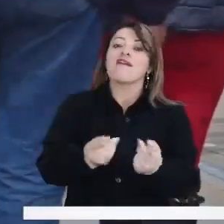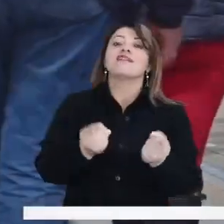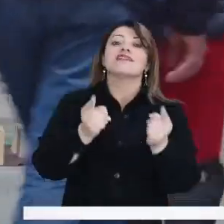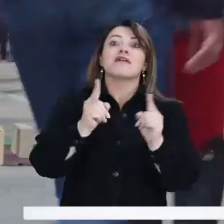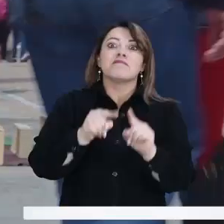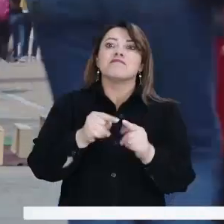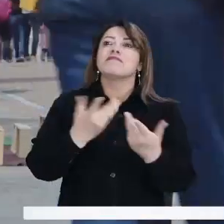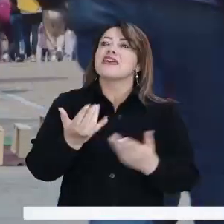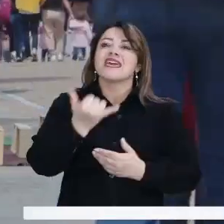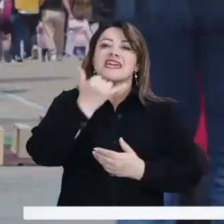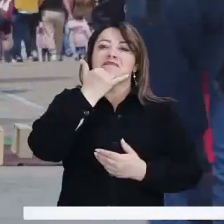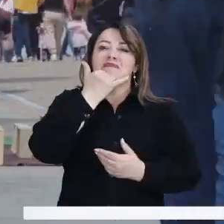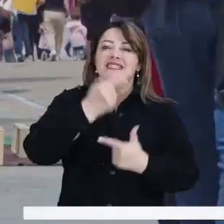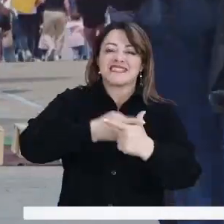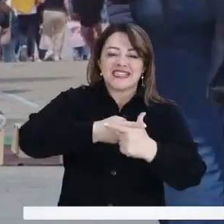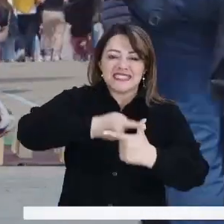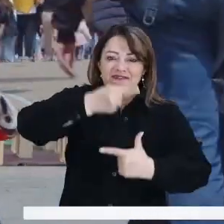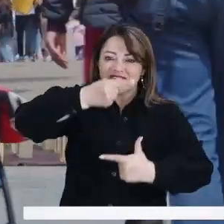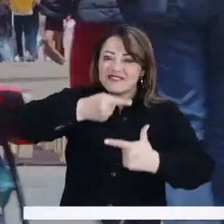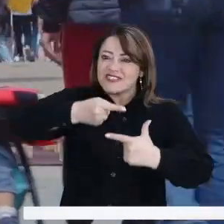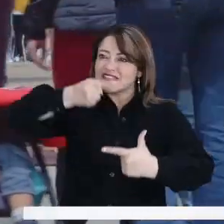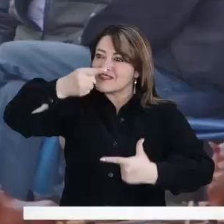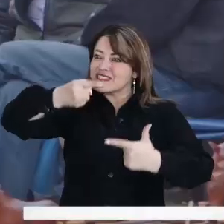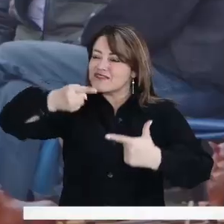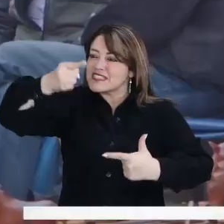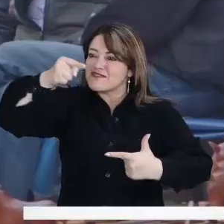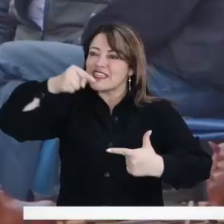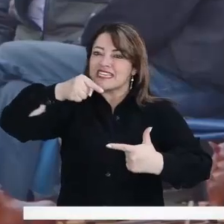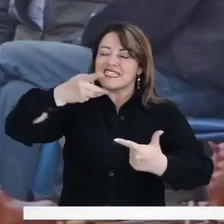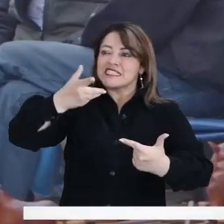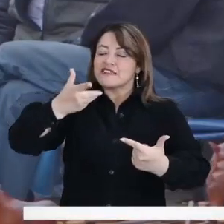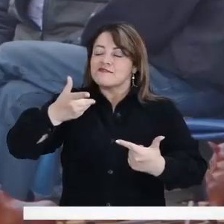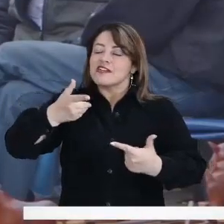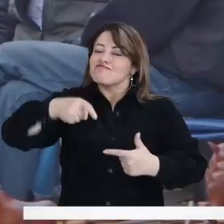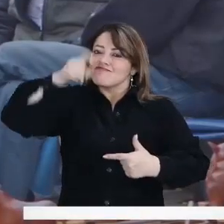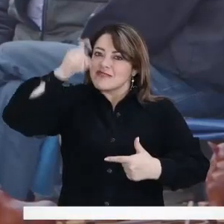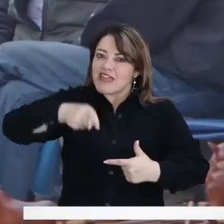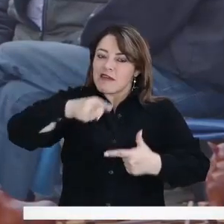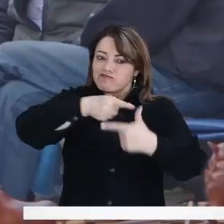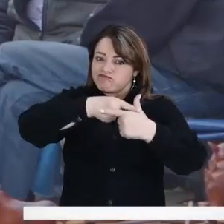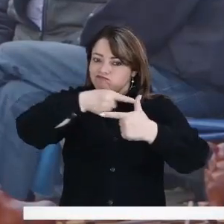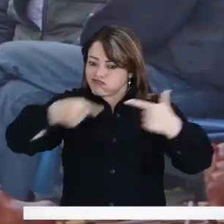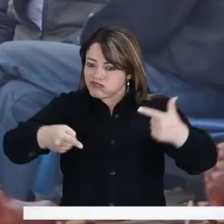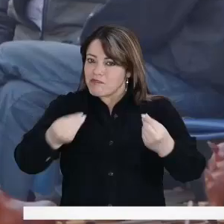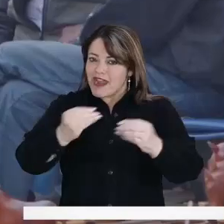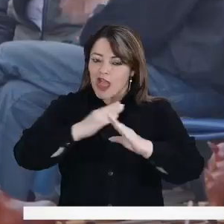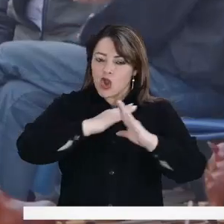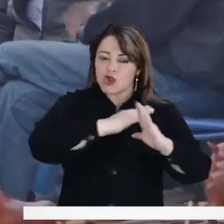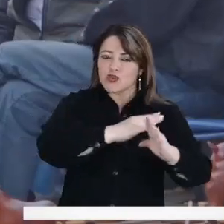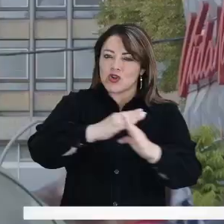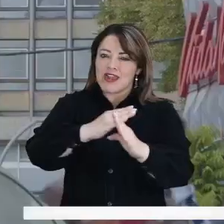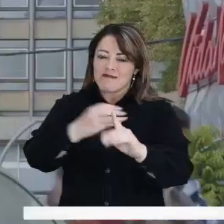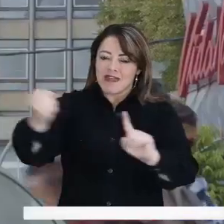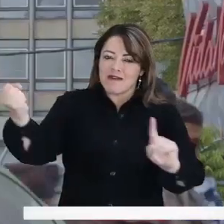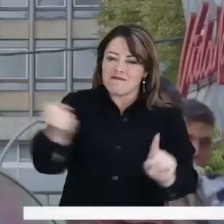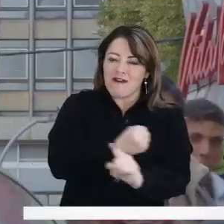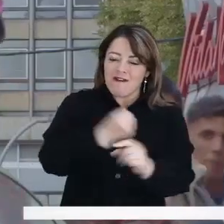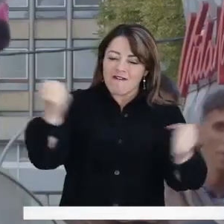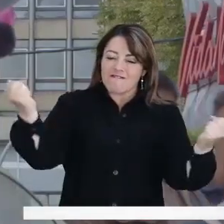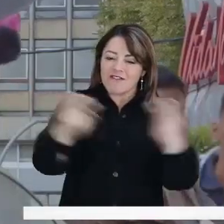mismo tiempo que mayor claridad en las cifras oficiales permitiría un mayor control de la información sobre menores de edad